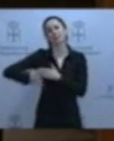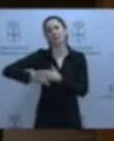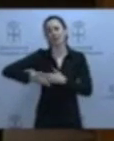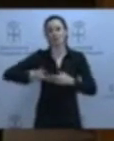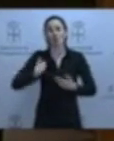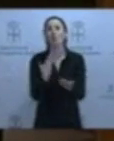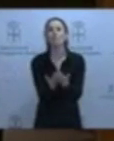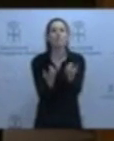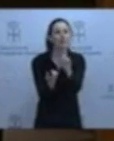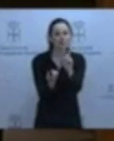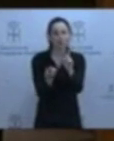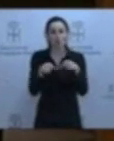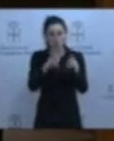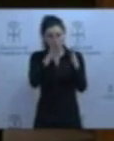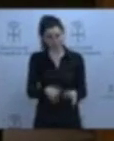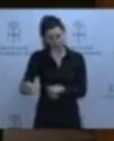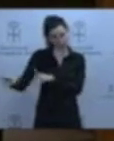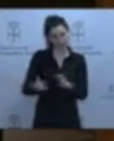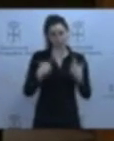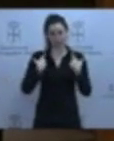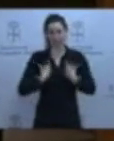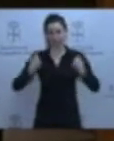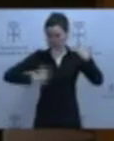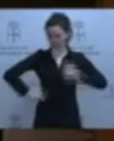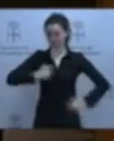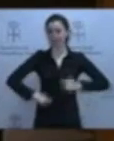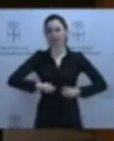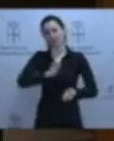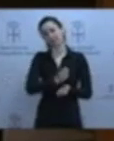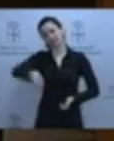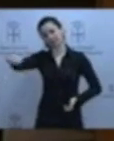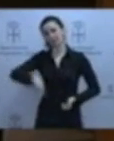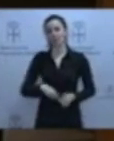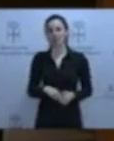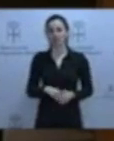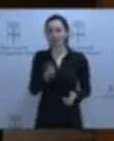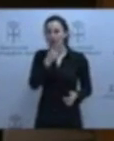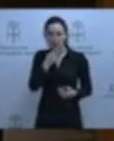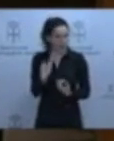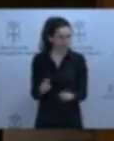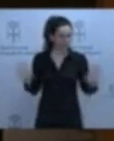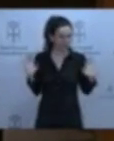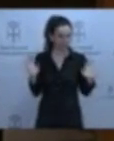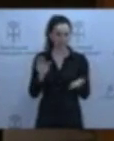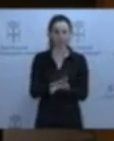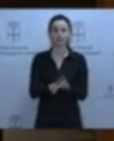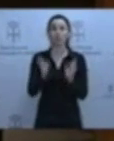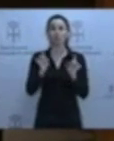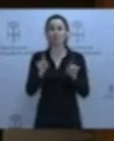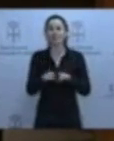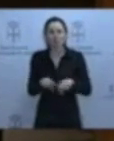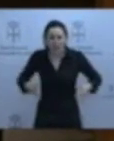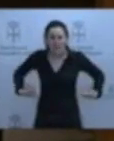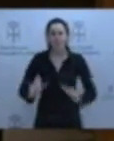que usted le compre un traje a rayas horizontales, blancas y negras, al señor Areces. Simplemente que lo desautorice como